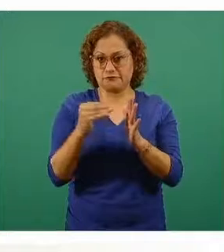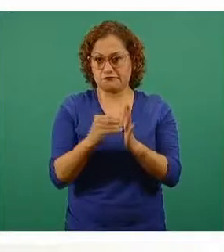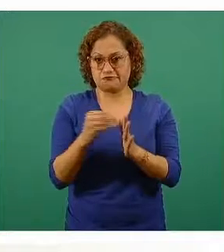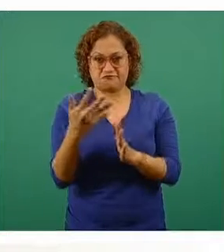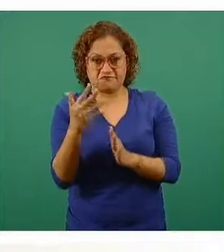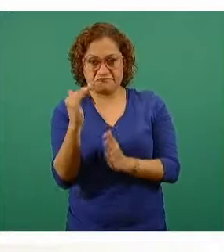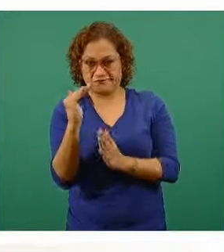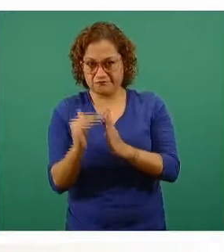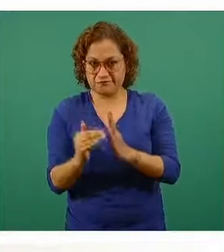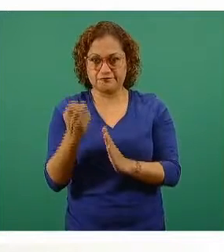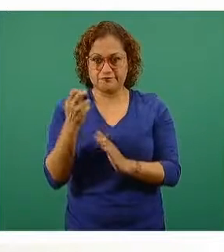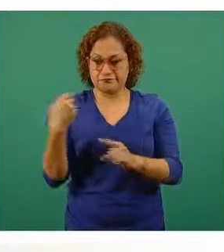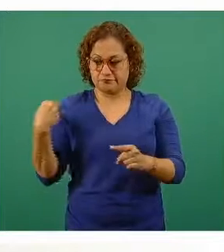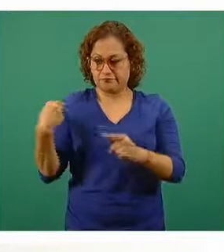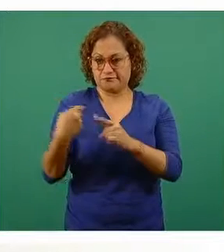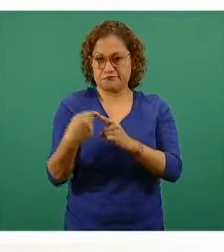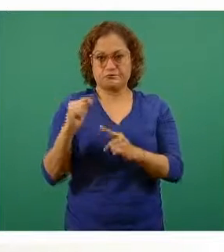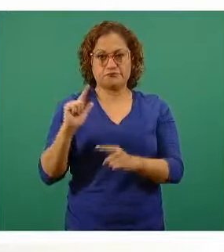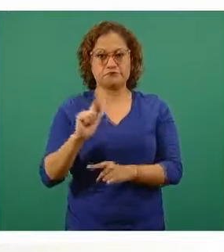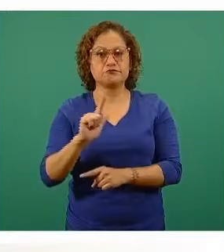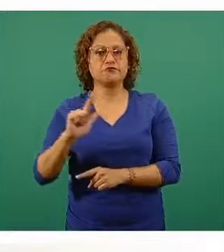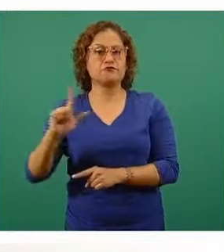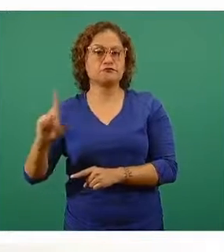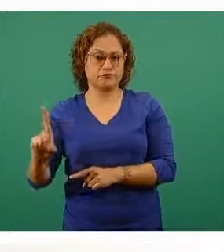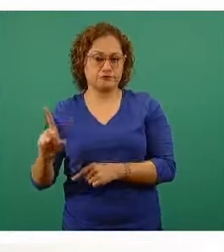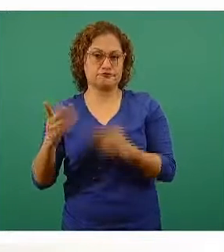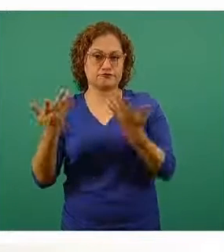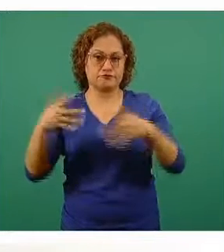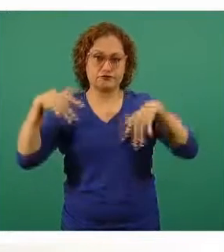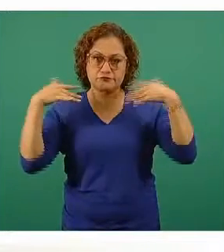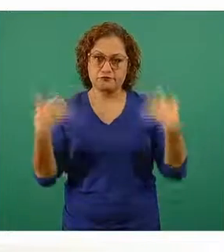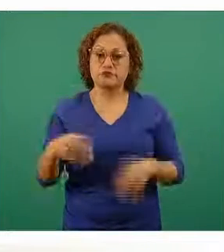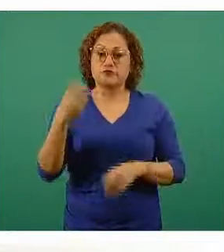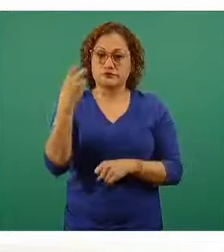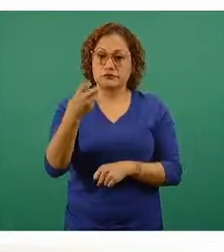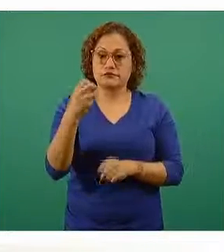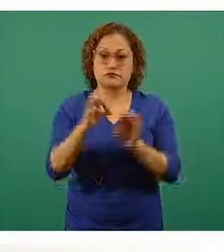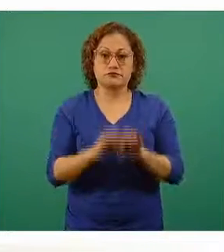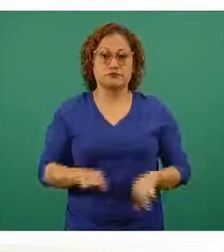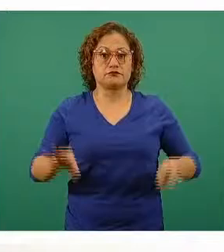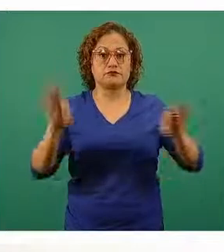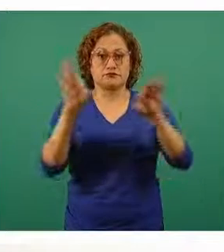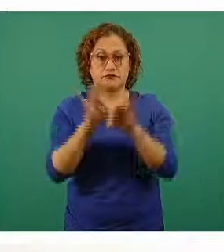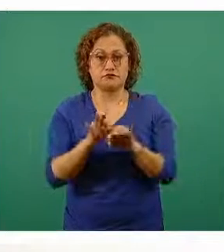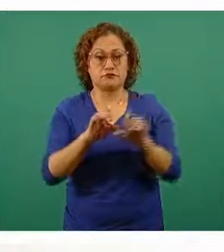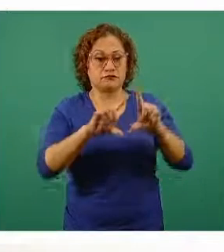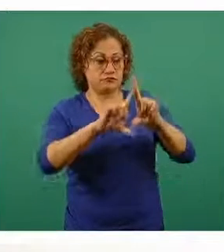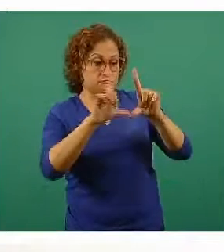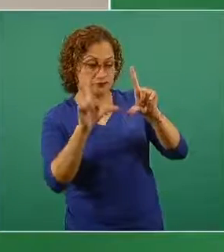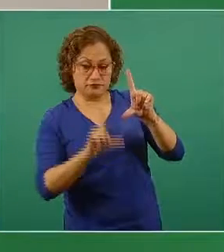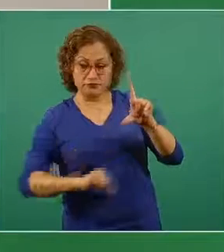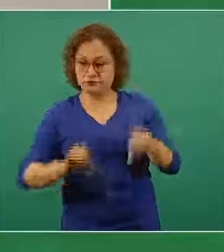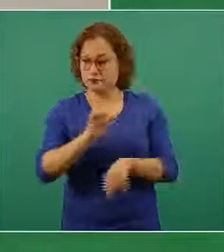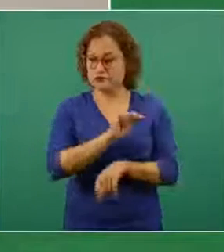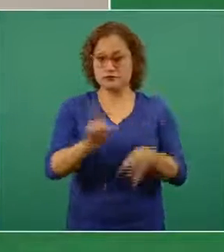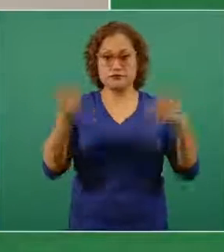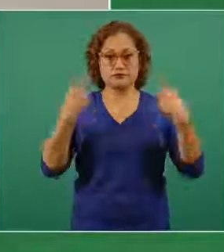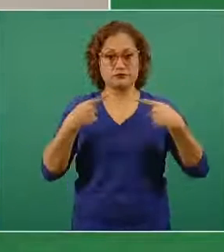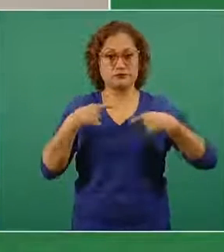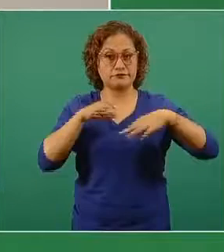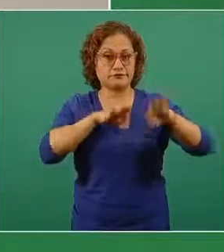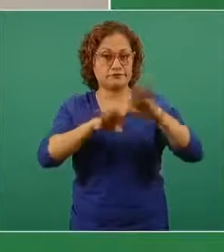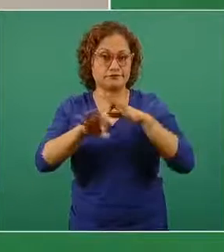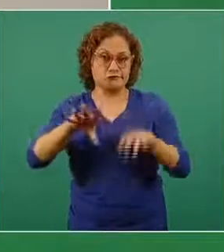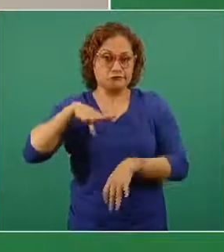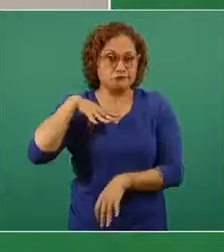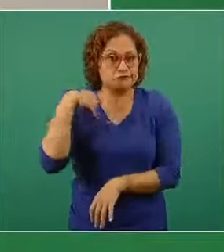en una sola semana. Esto refleja, obviamente, el esfuerzo que se está llevando a cabo por toda la estrategia Correcaminos,